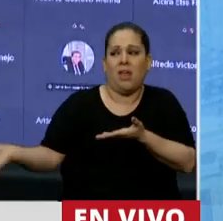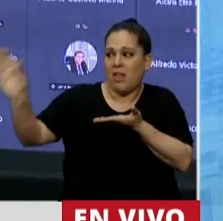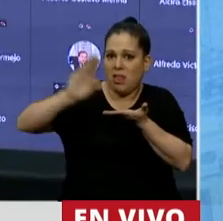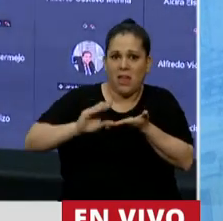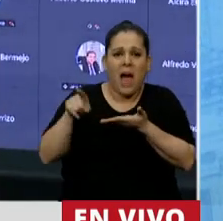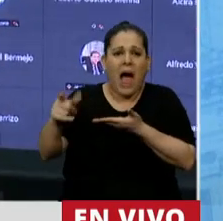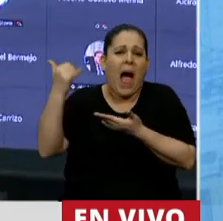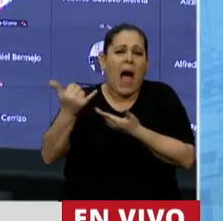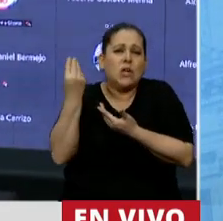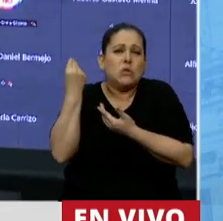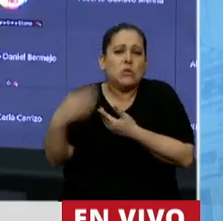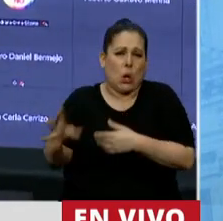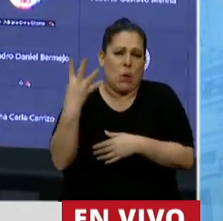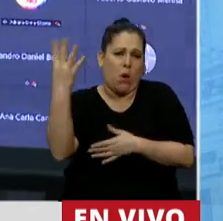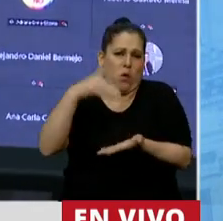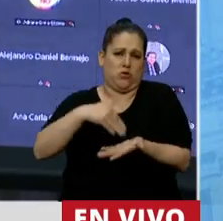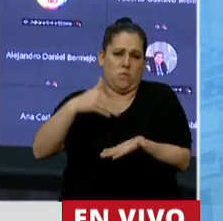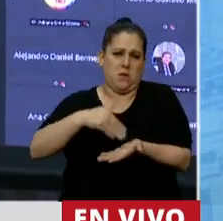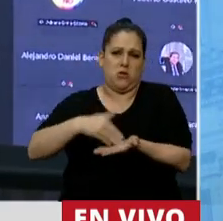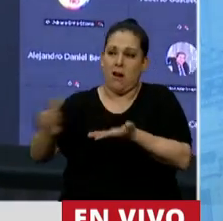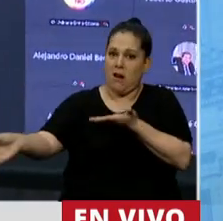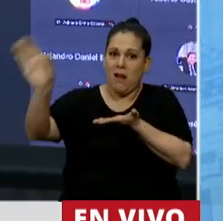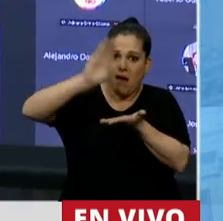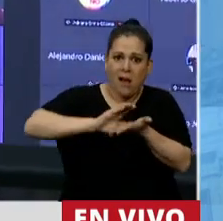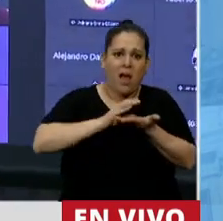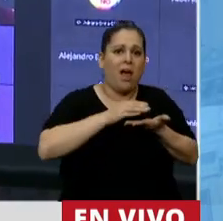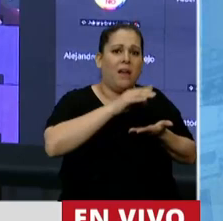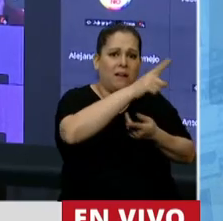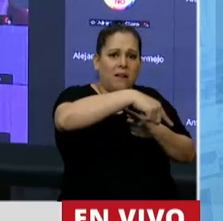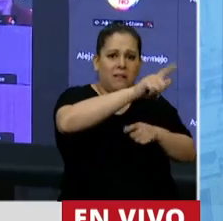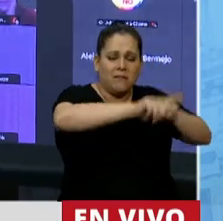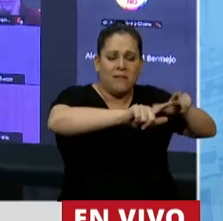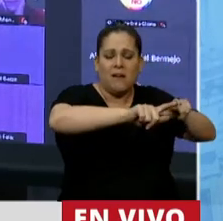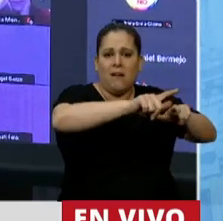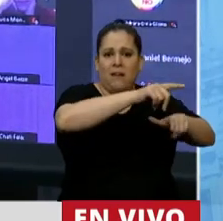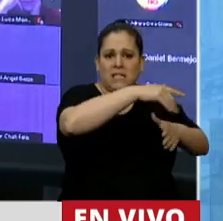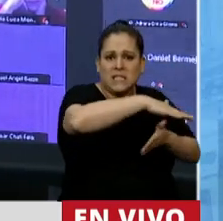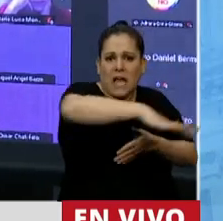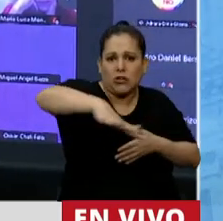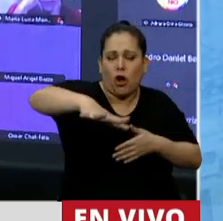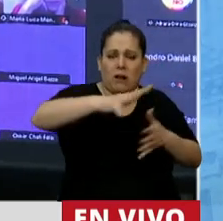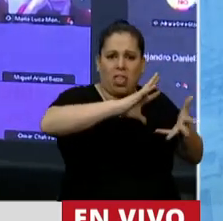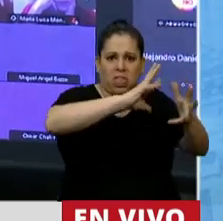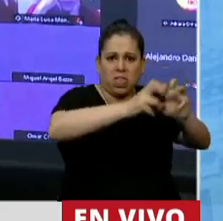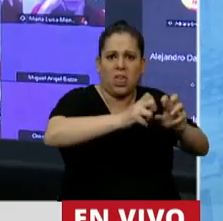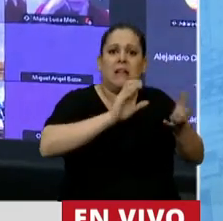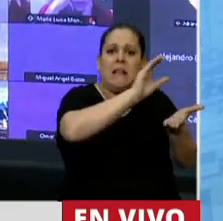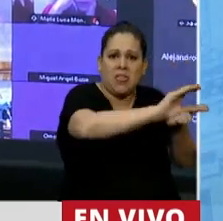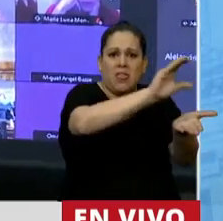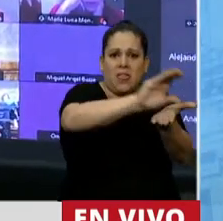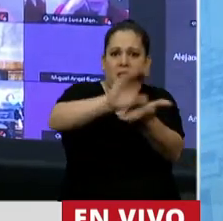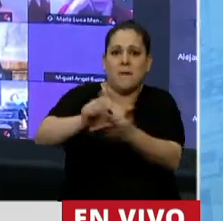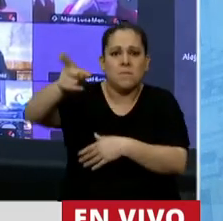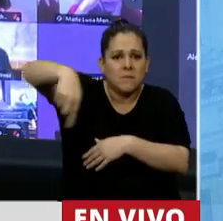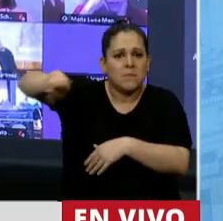poquito de lo que les sobra para sostener las urgencias de los sectores que más necesitan. A esos 12.000 argentinos, les